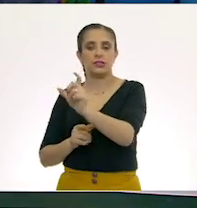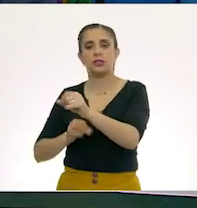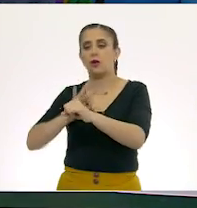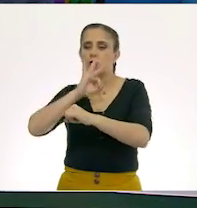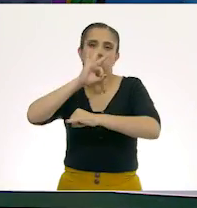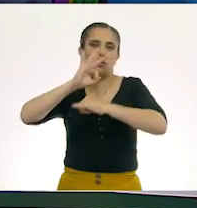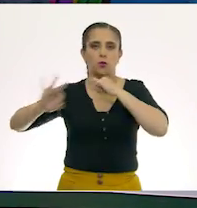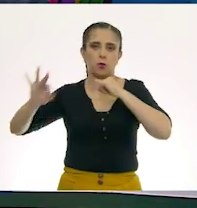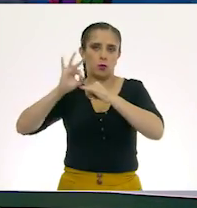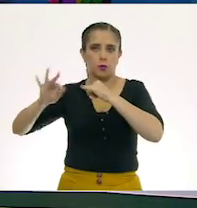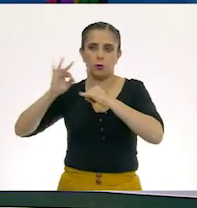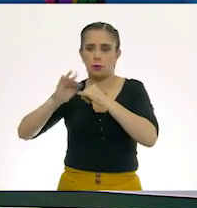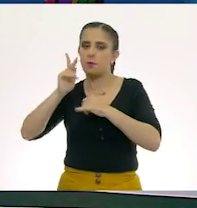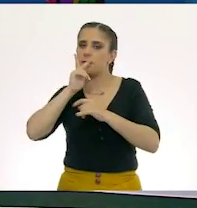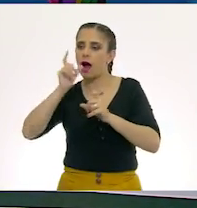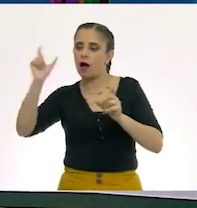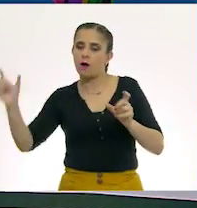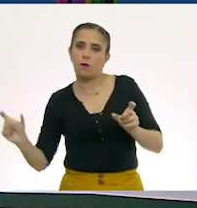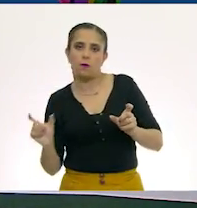Y...